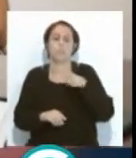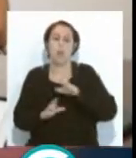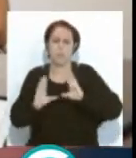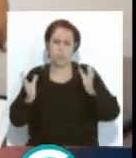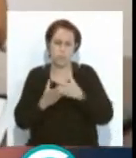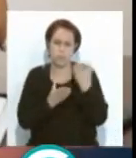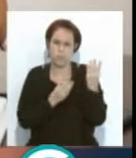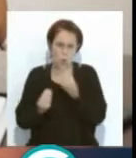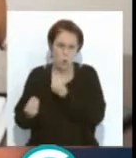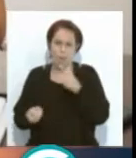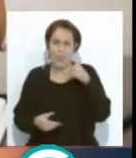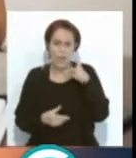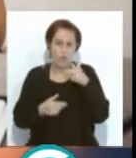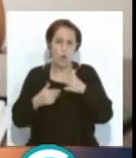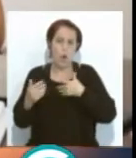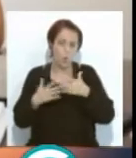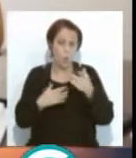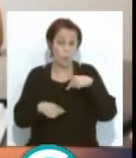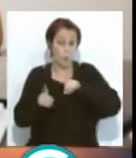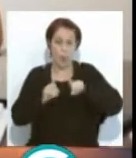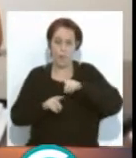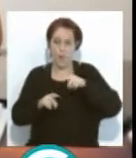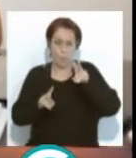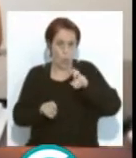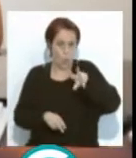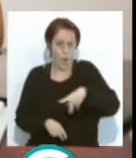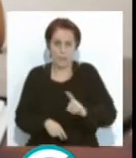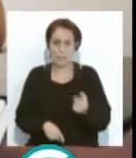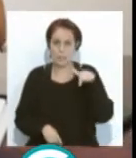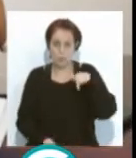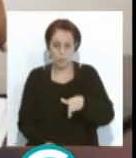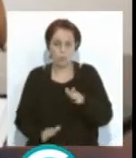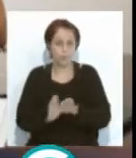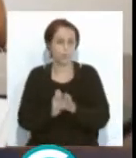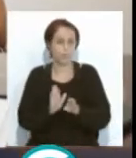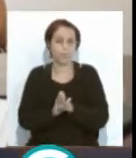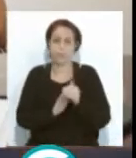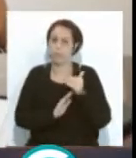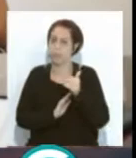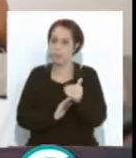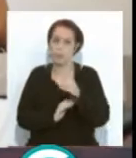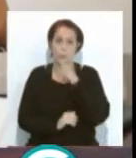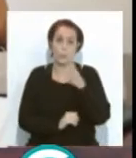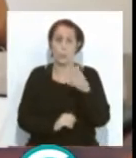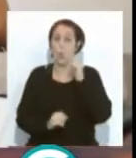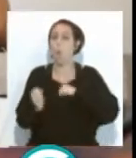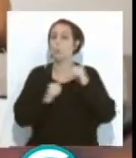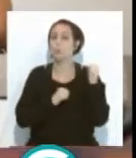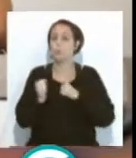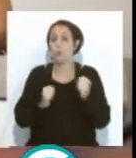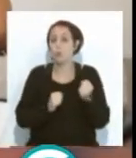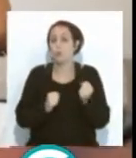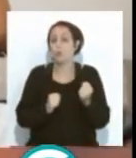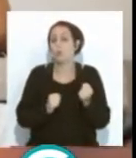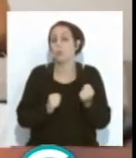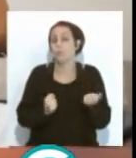que si todo esto... Derechos de autos... Esto no es un problema nuevo. Todo esto va a seguir, se va a seguir porque el concurso está